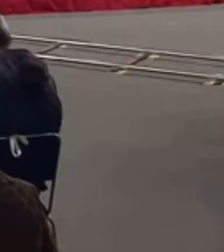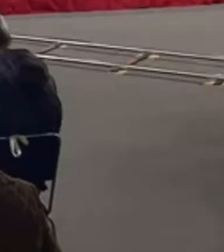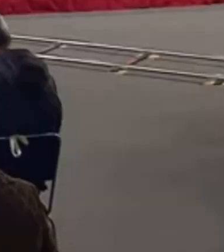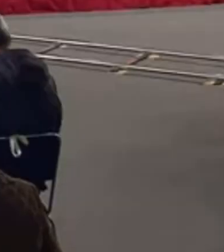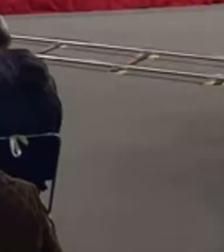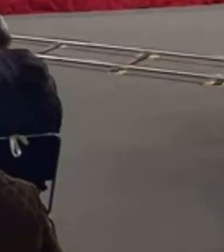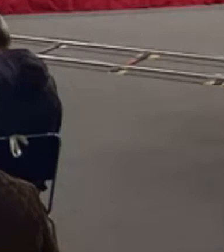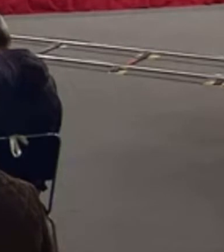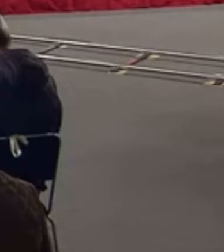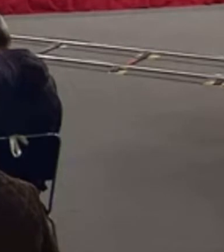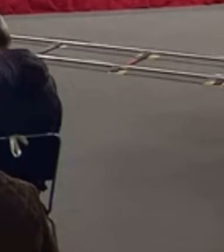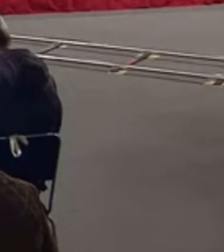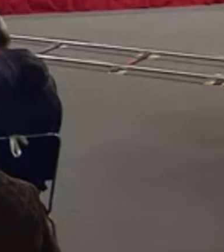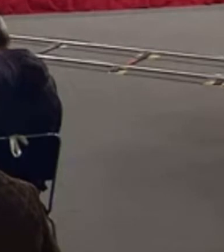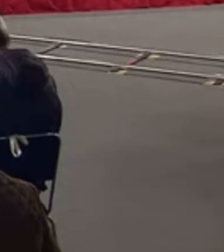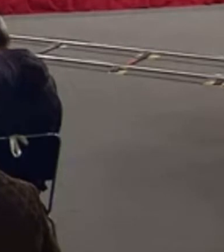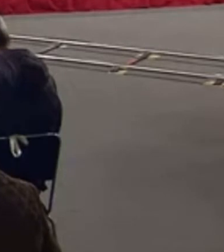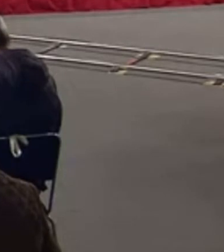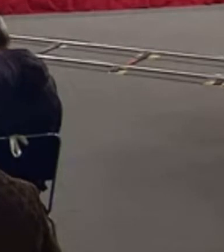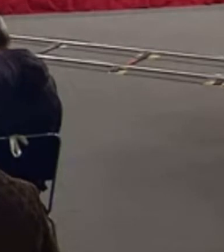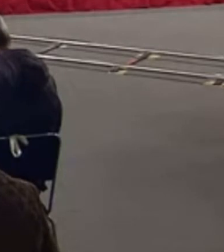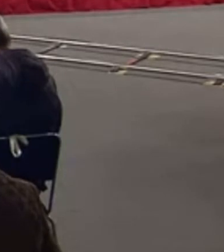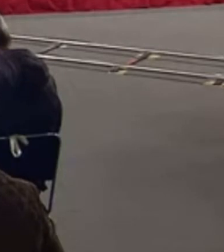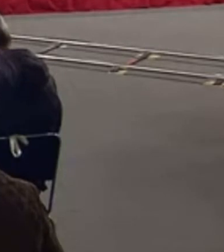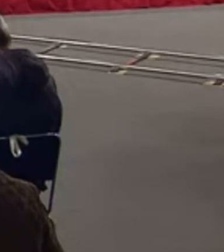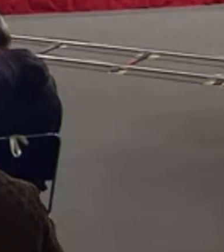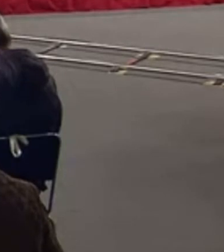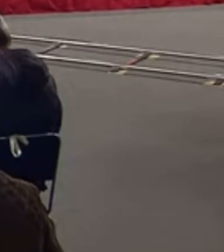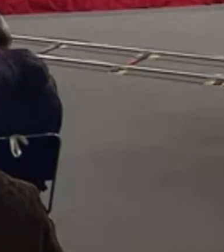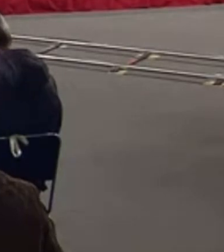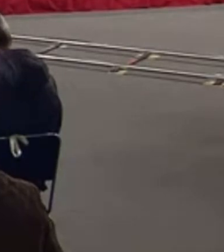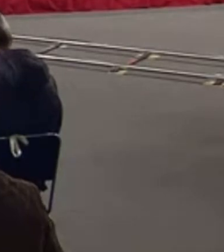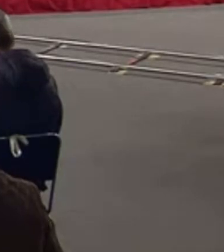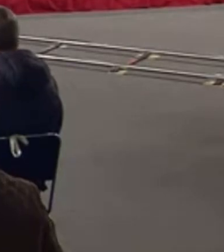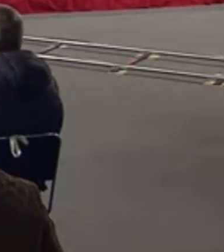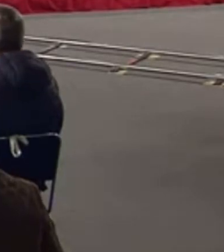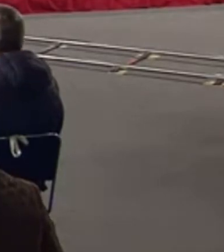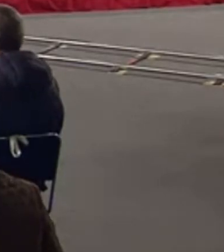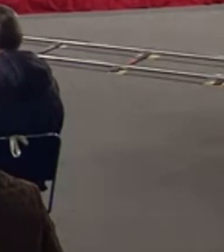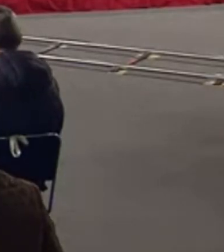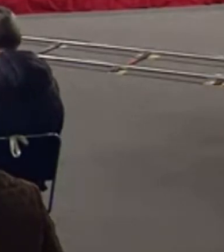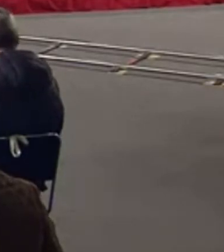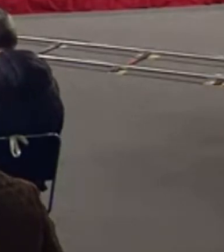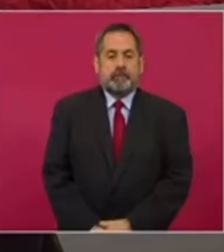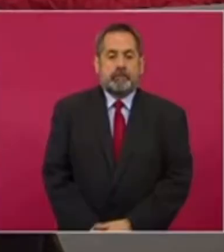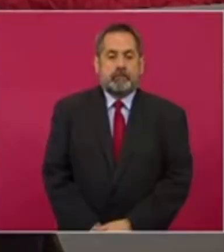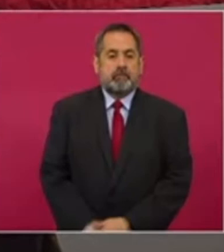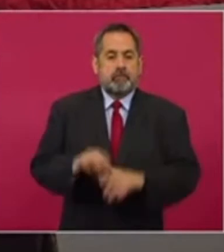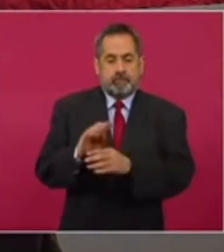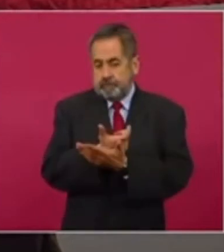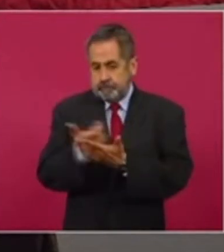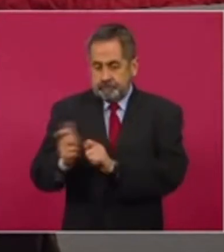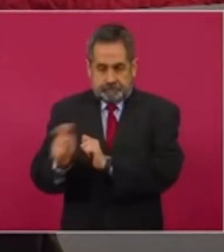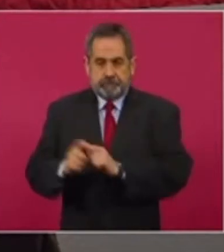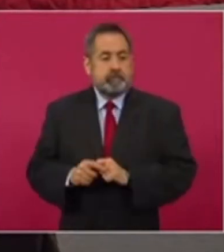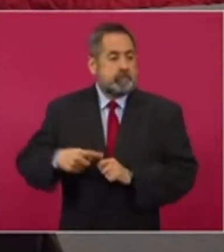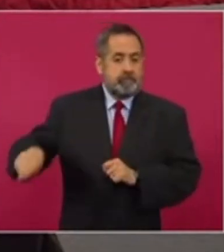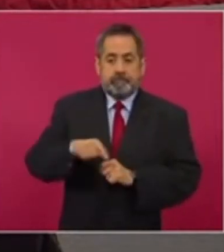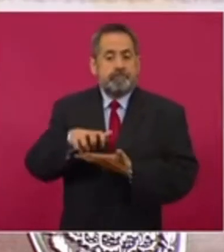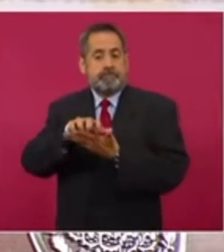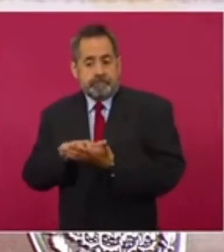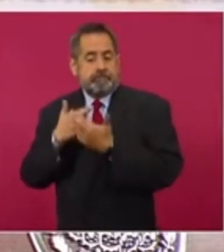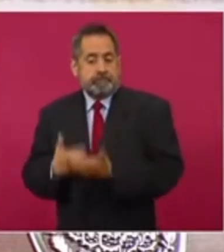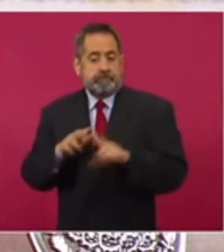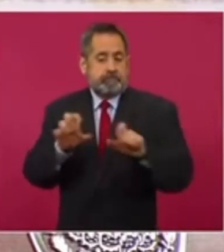en el gasto de operación, de acuerdo a los criterios de la Ley de Austeridad. Si podemos pasar a la siguiente. En cuanto a sueldos y salarios, el ejercicio muestra un ahorro de